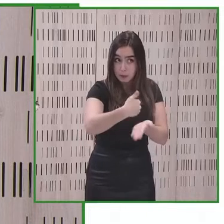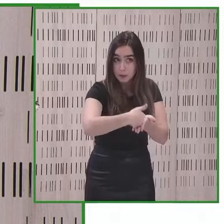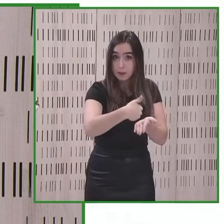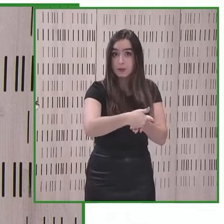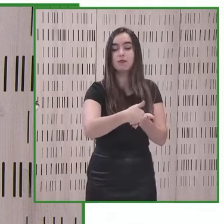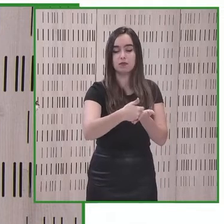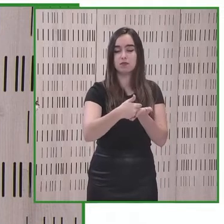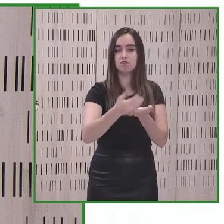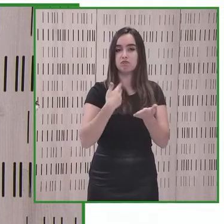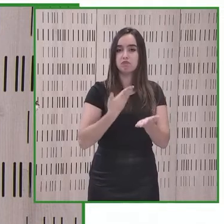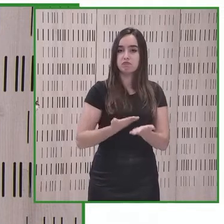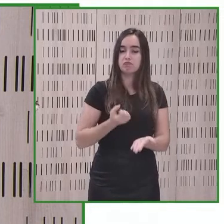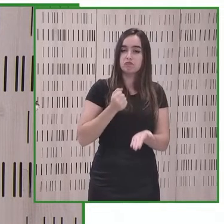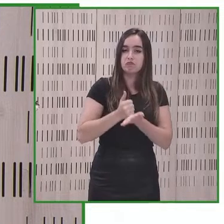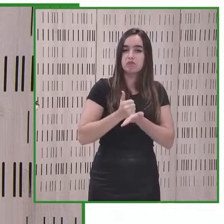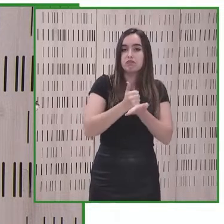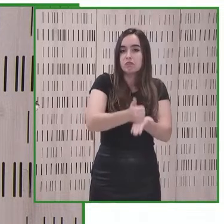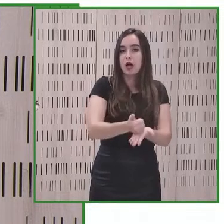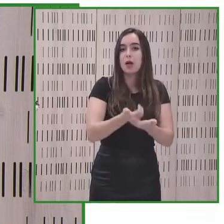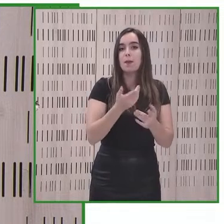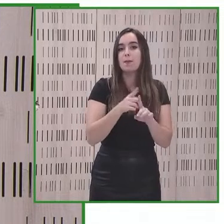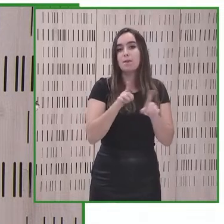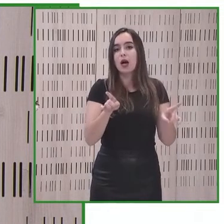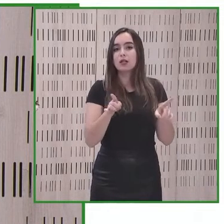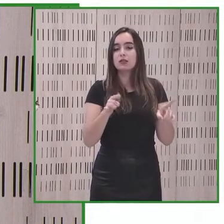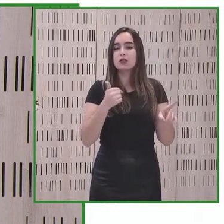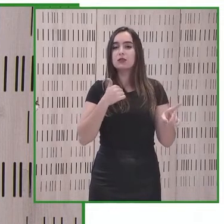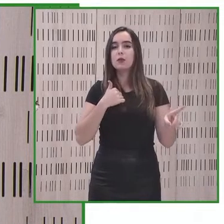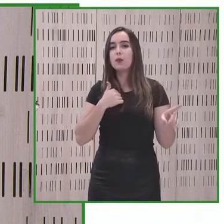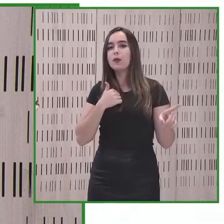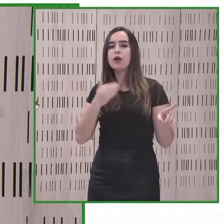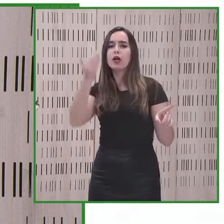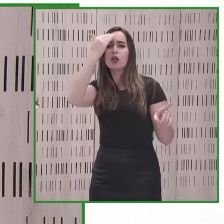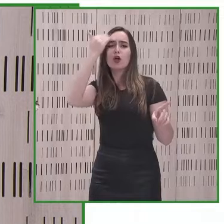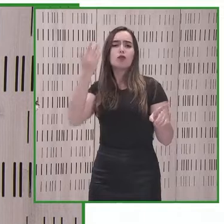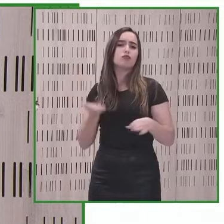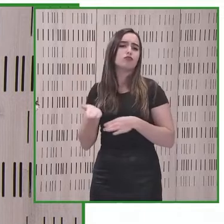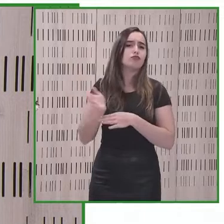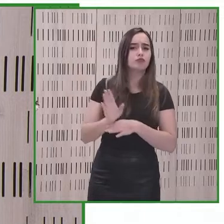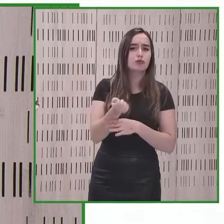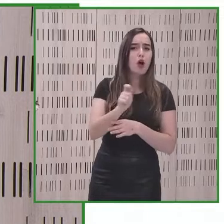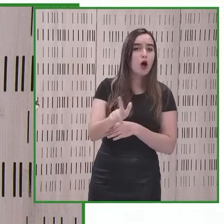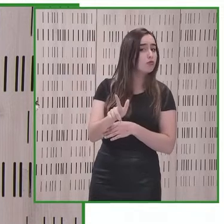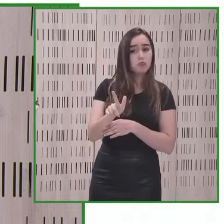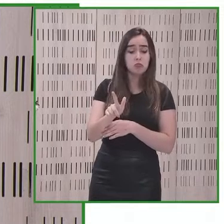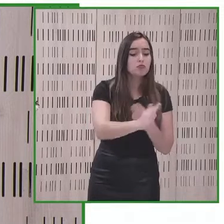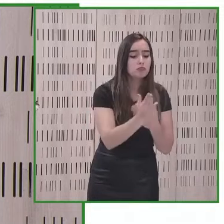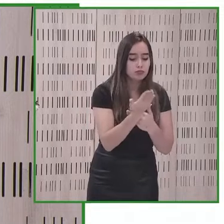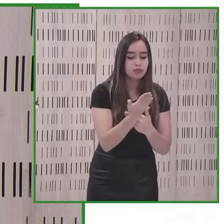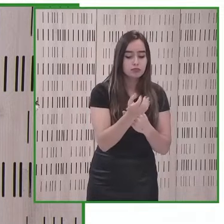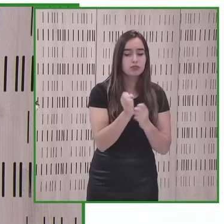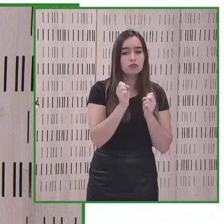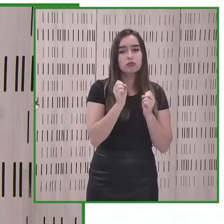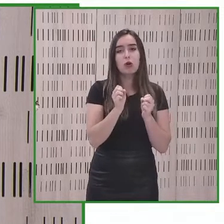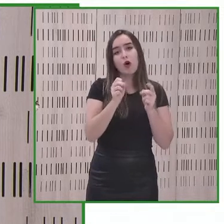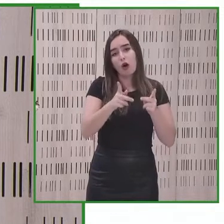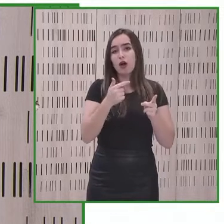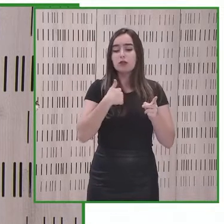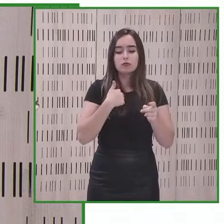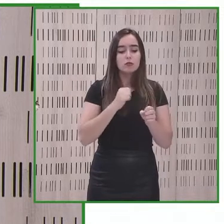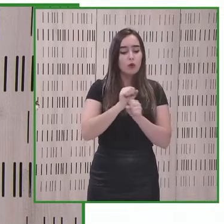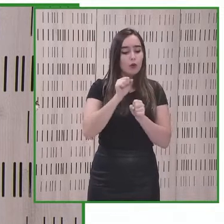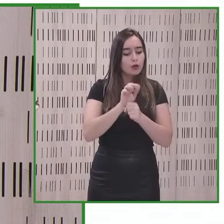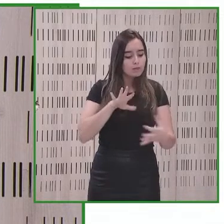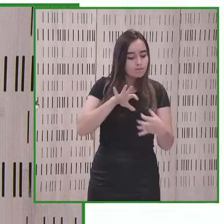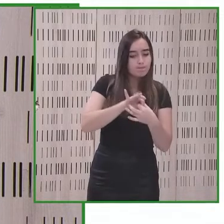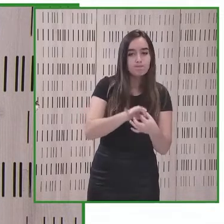siempre de la mano de los operadores locales no no tratar de llevar recetas desde fuera sino recetas absolutamente bajadas con las entidades